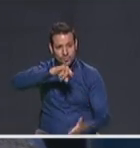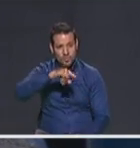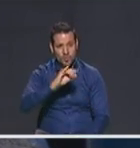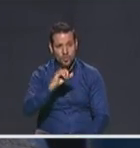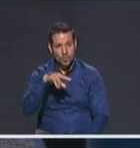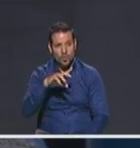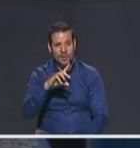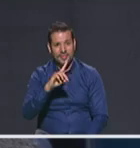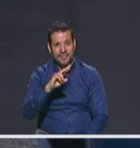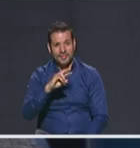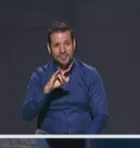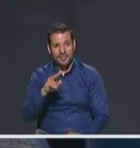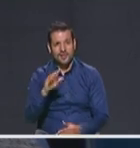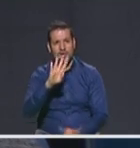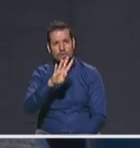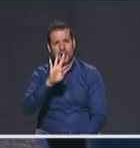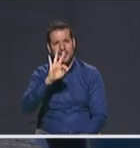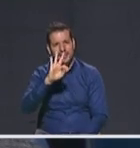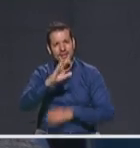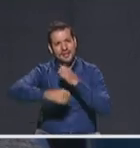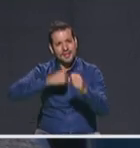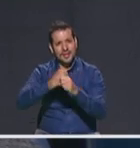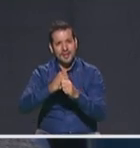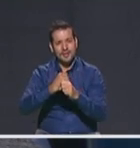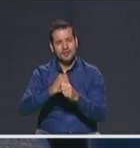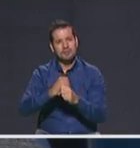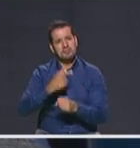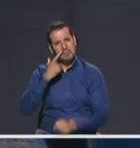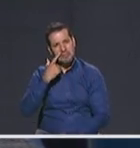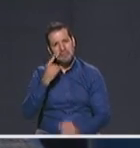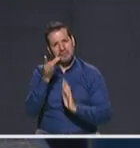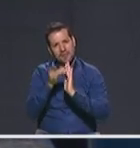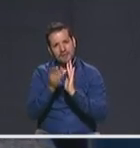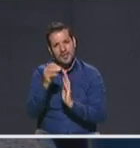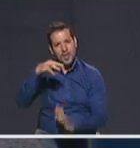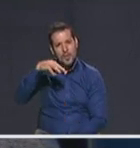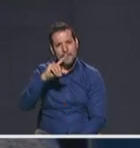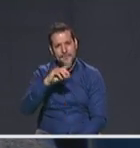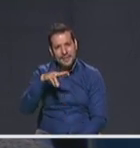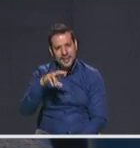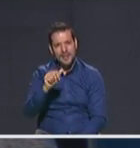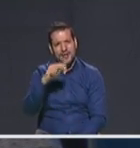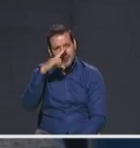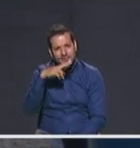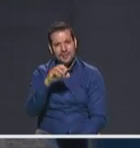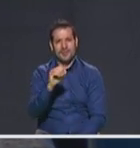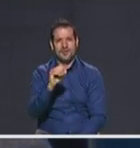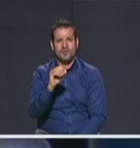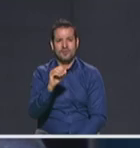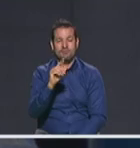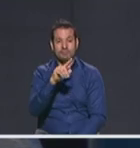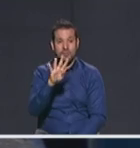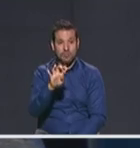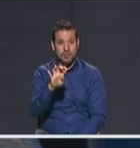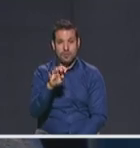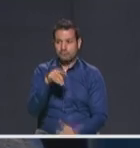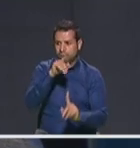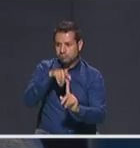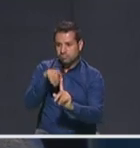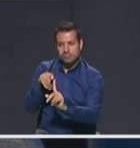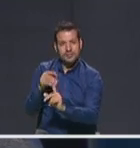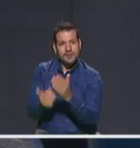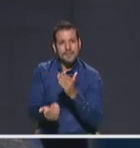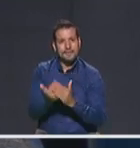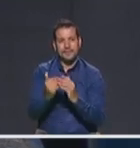tengo 43 años, casado con Elena, soy papá de Miguel, un hijo de ya 19 meses. Arranqué en el pregrado